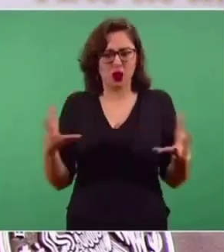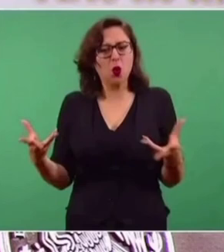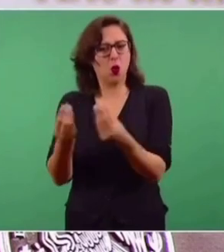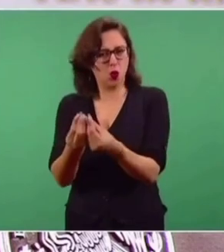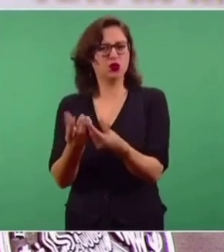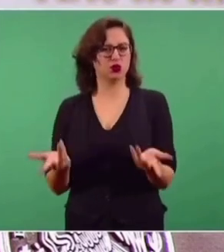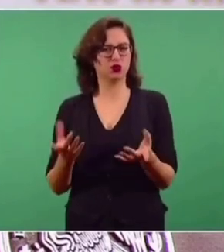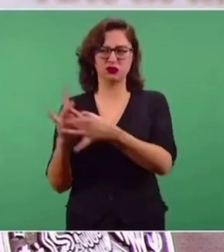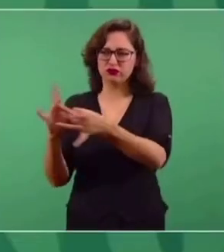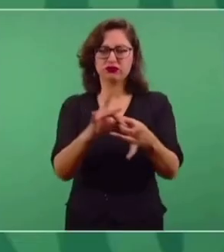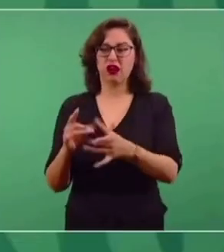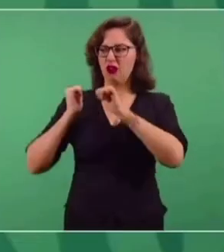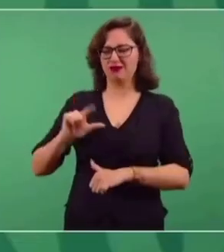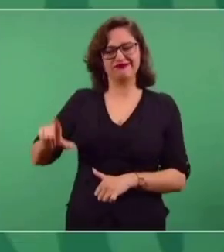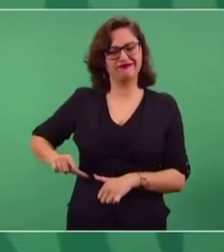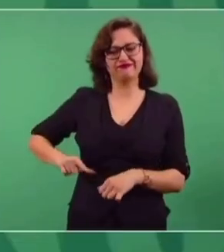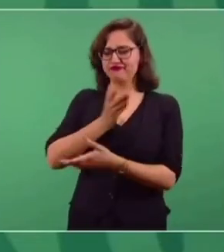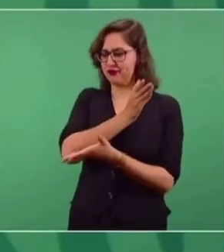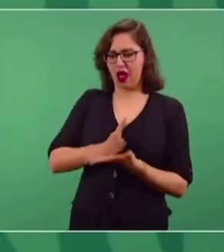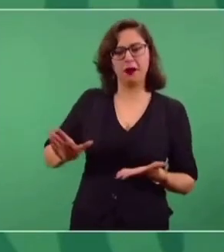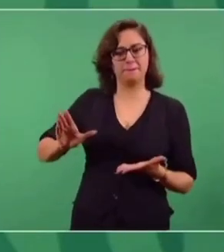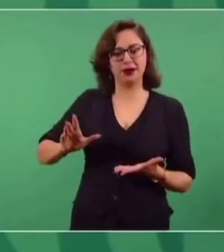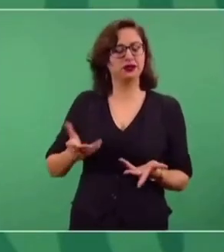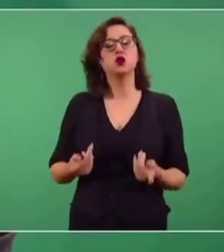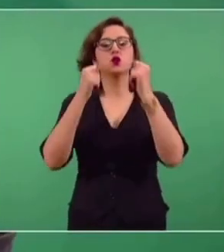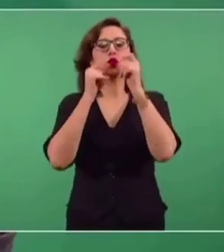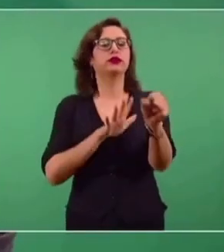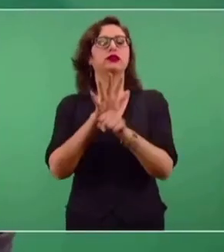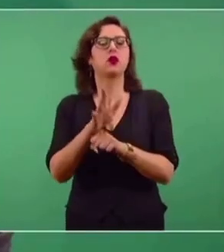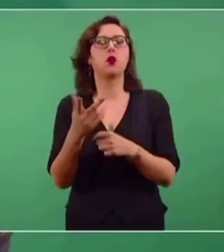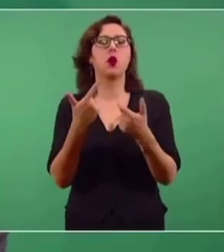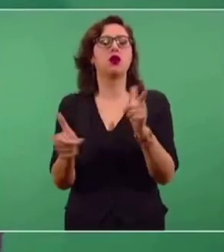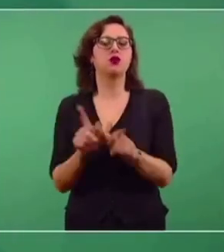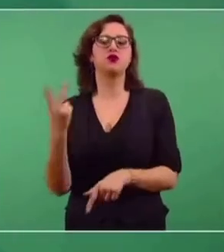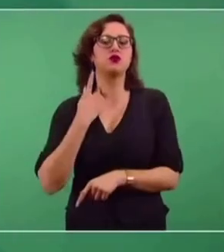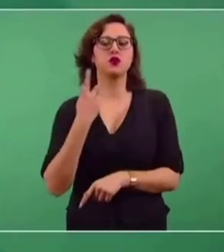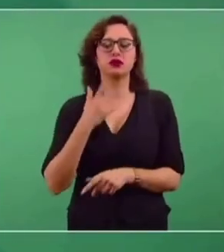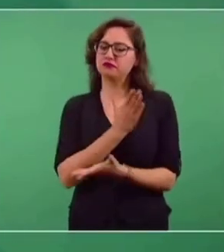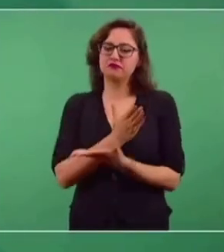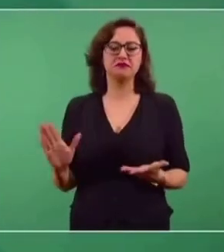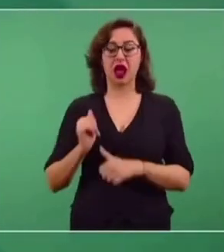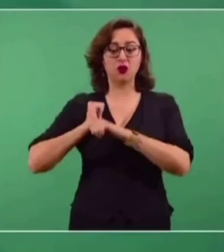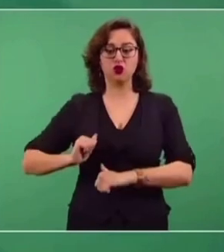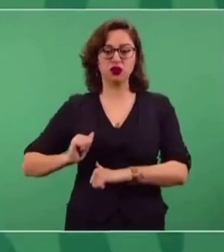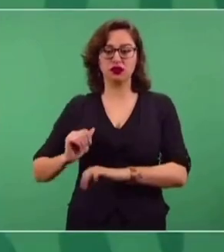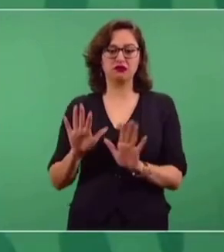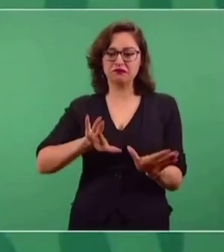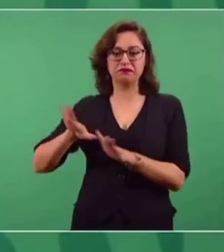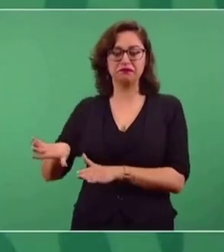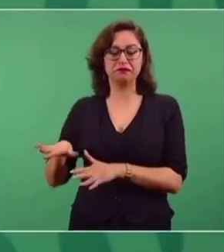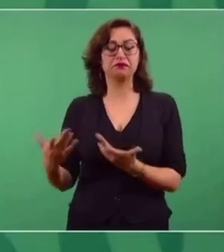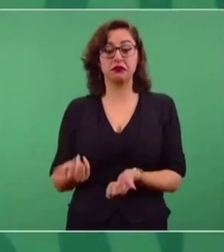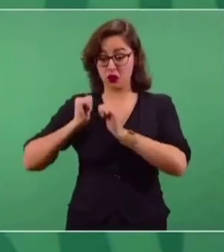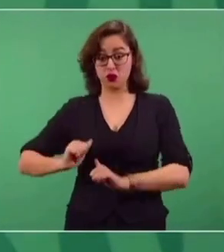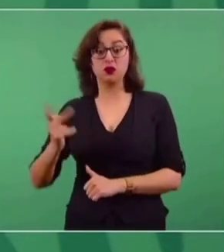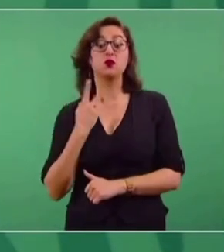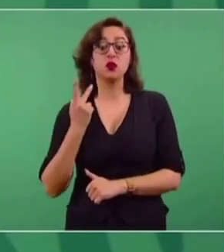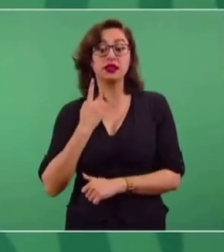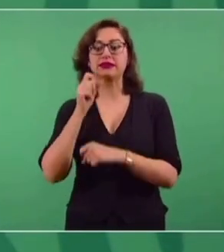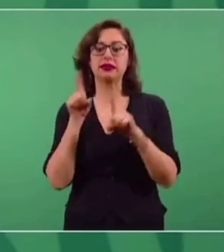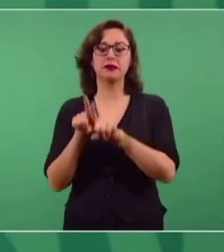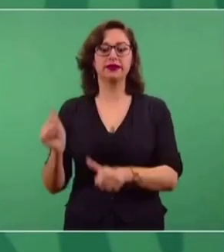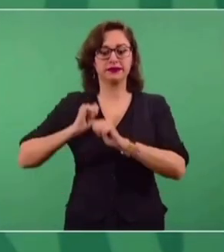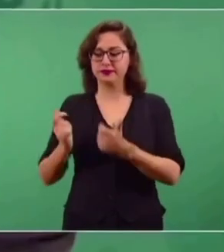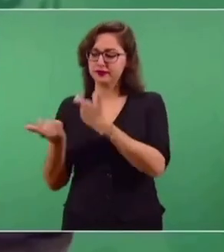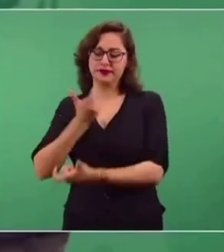y más distantes del poder, esté quien esté en el poder. Y cuando hablo del poder, no sólo hablo del poder político, sino también